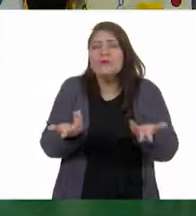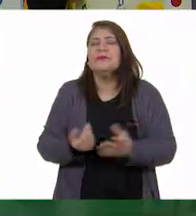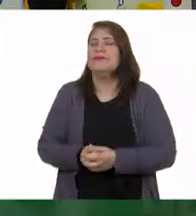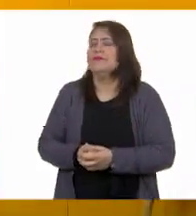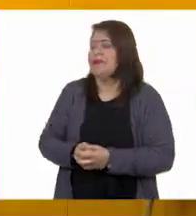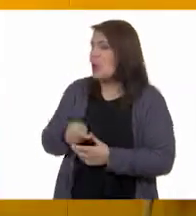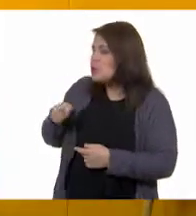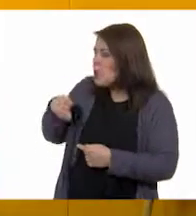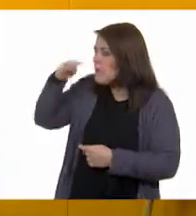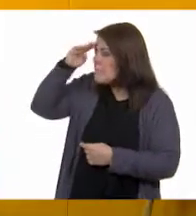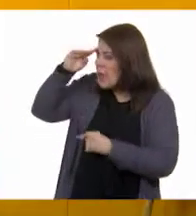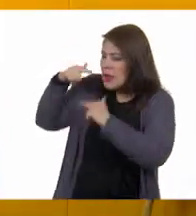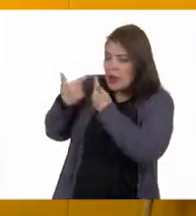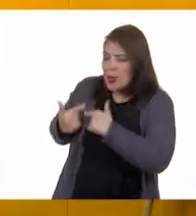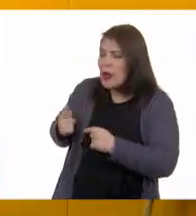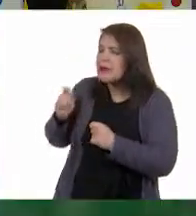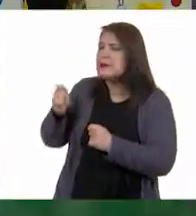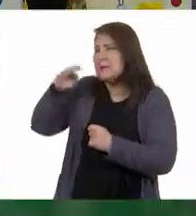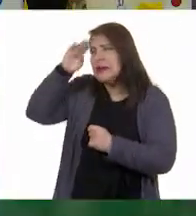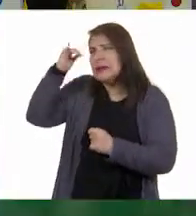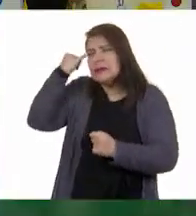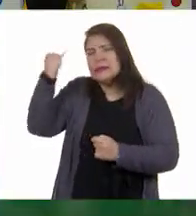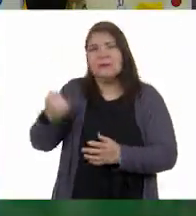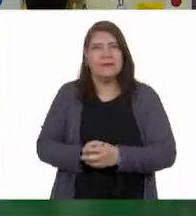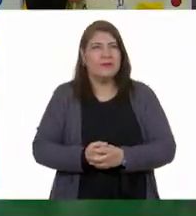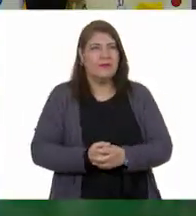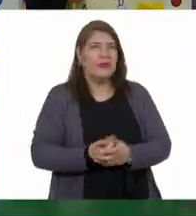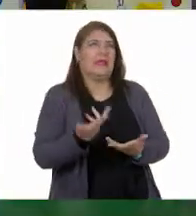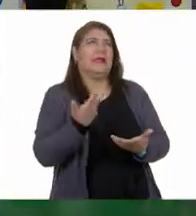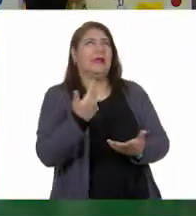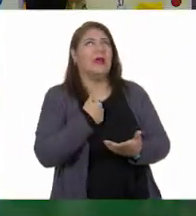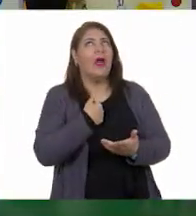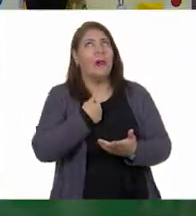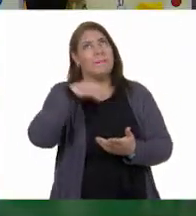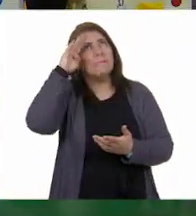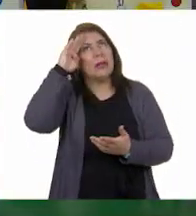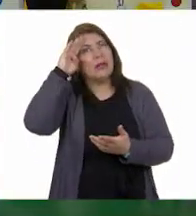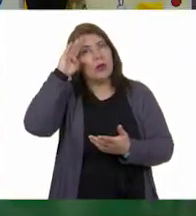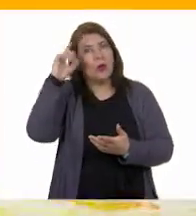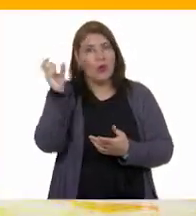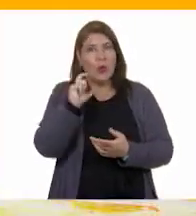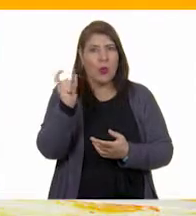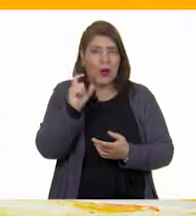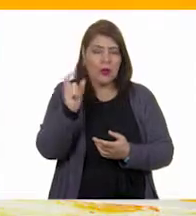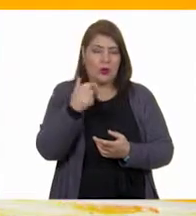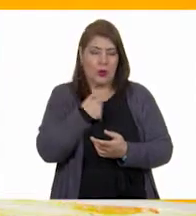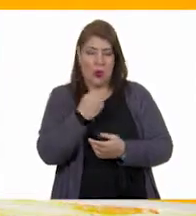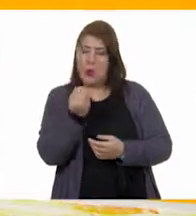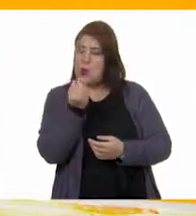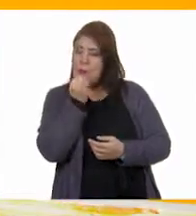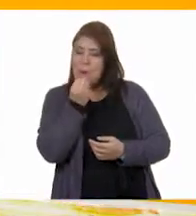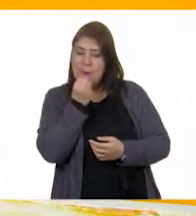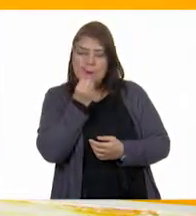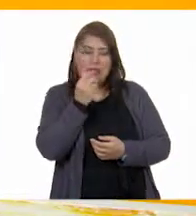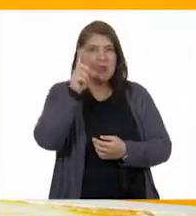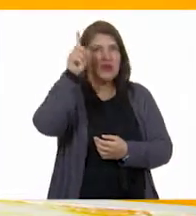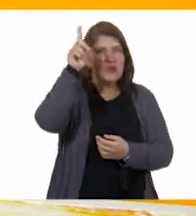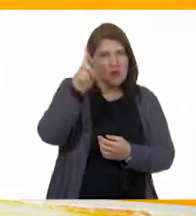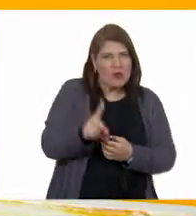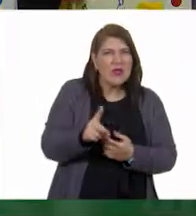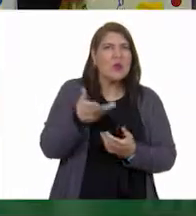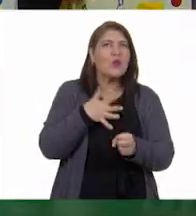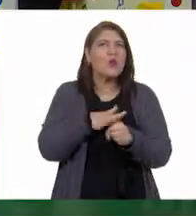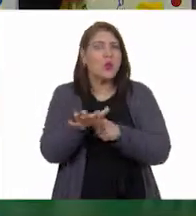se te ocurre, Gloria? Bueno, cuando tenemos que elegir qué comer el domingo o